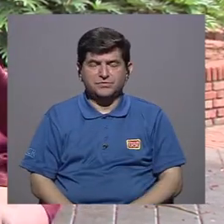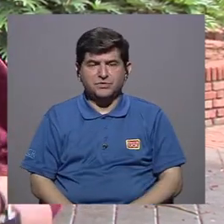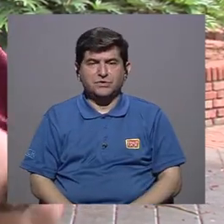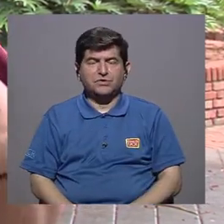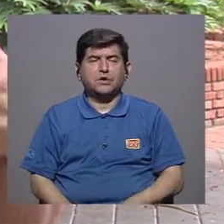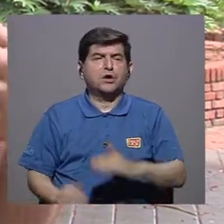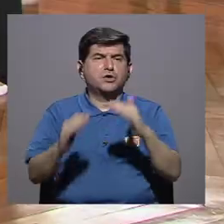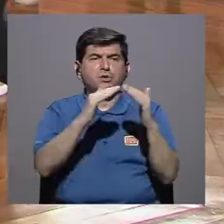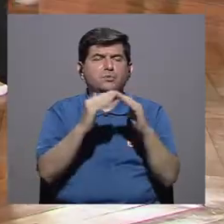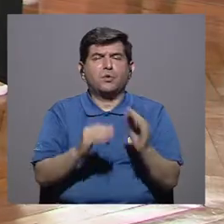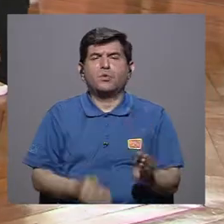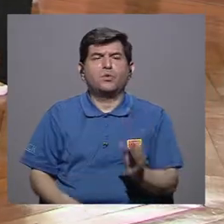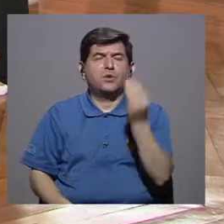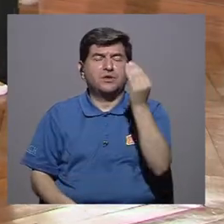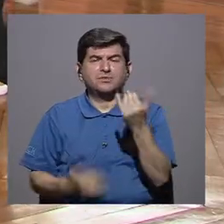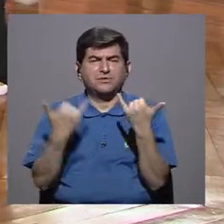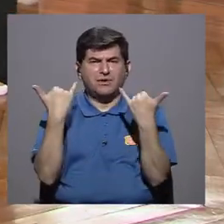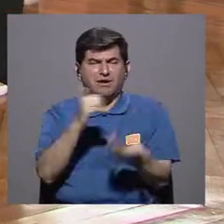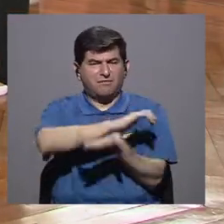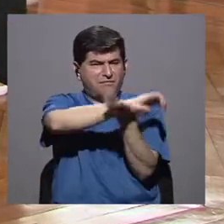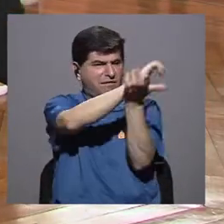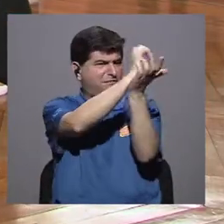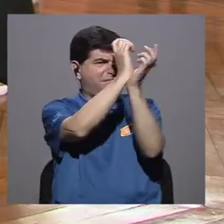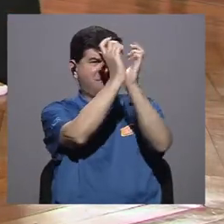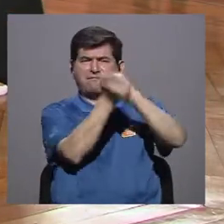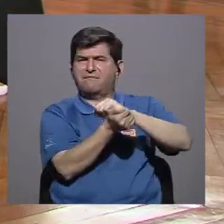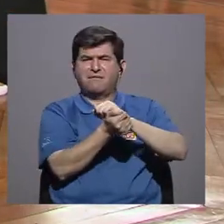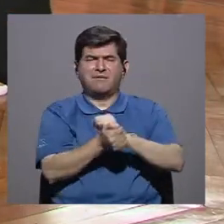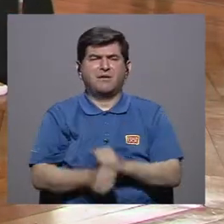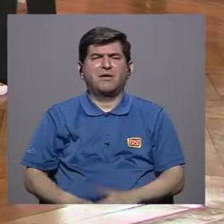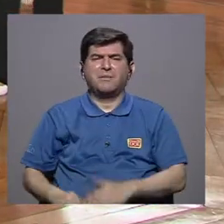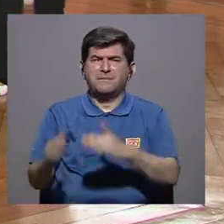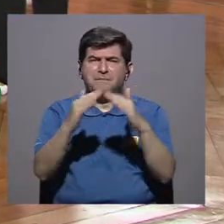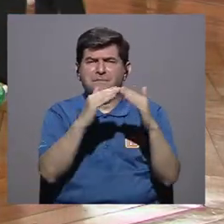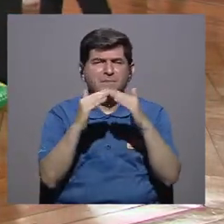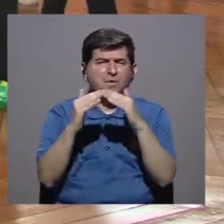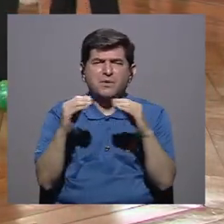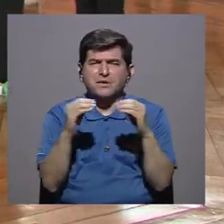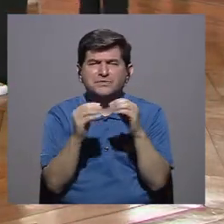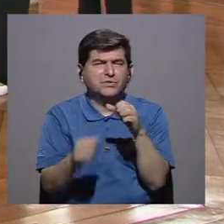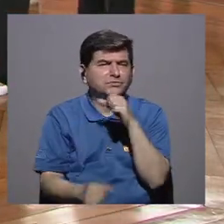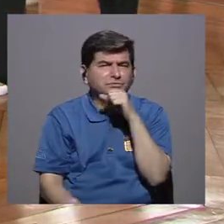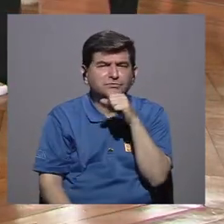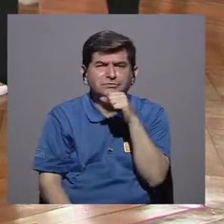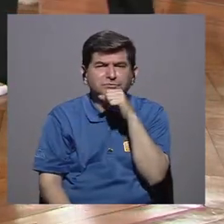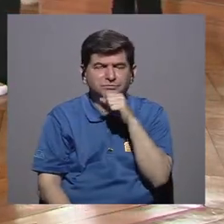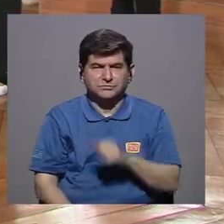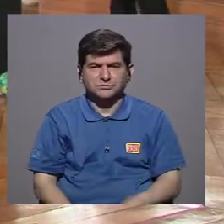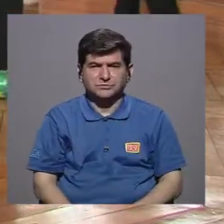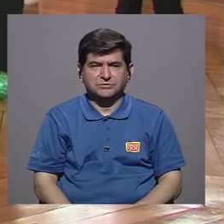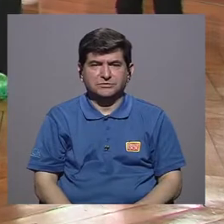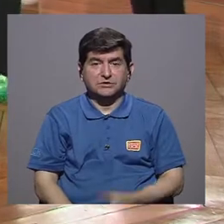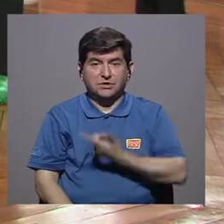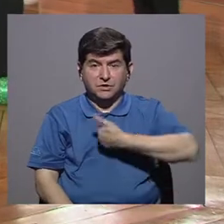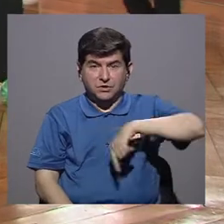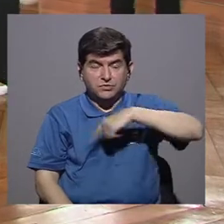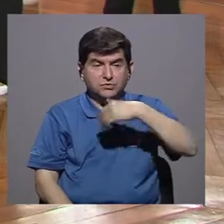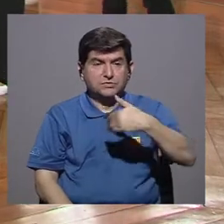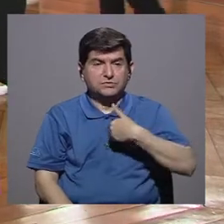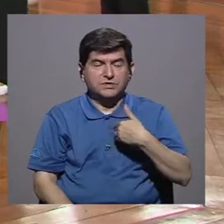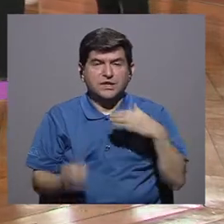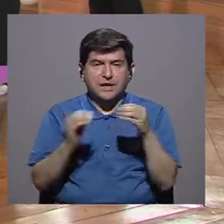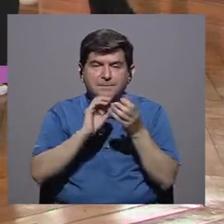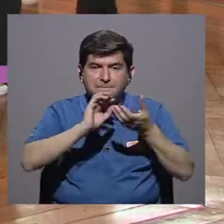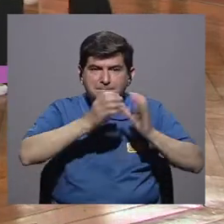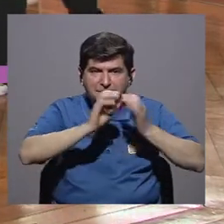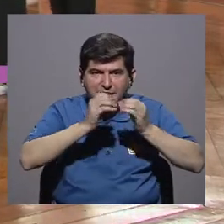antes era la de una población joven se está transformando en una población más vieja, vamos a